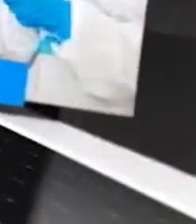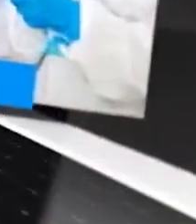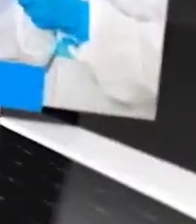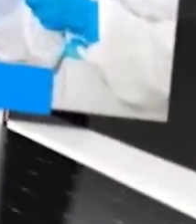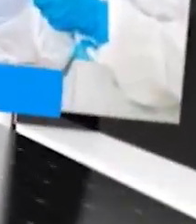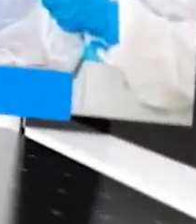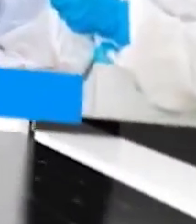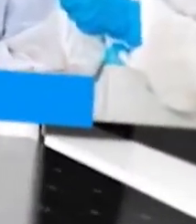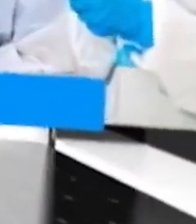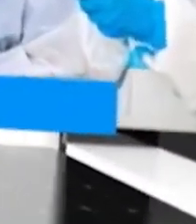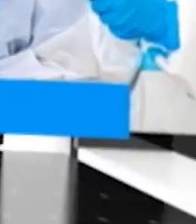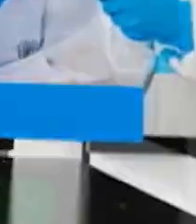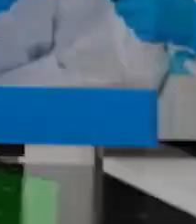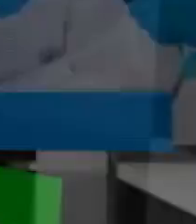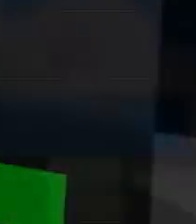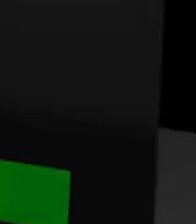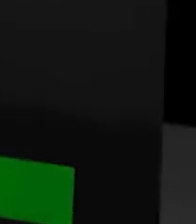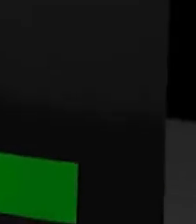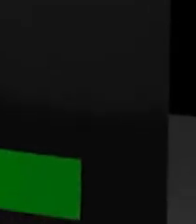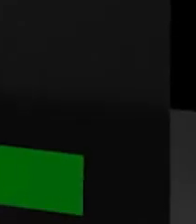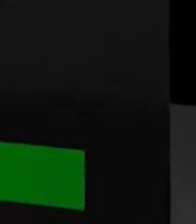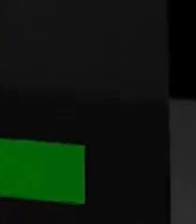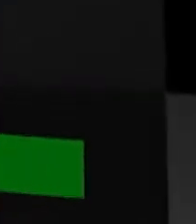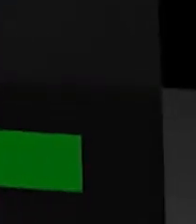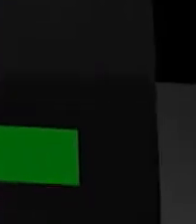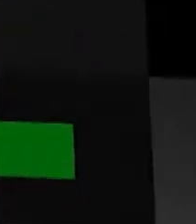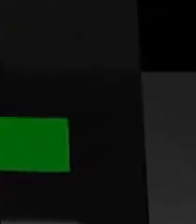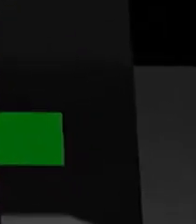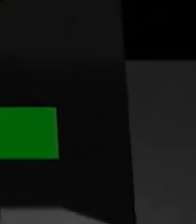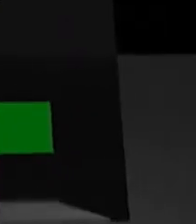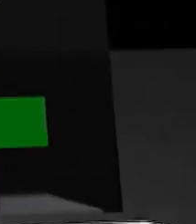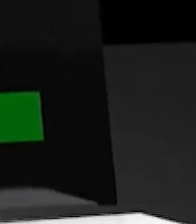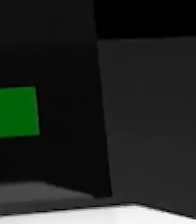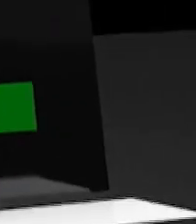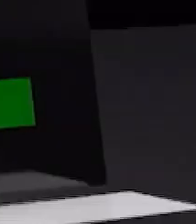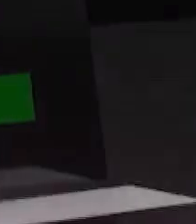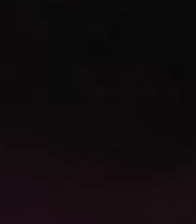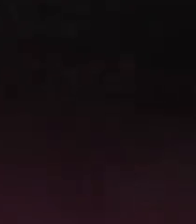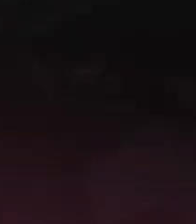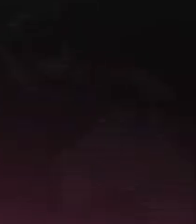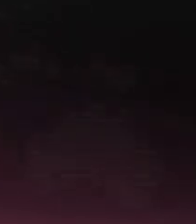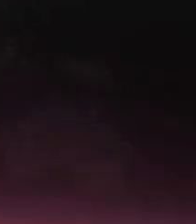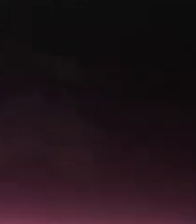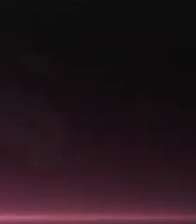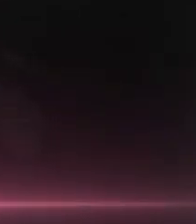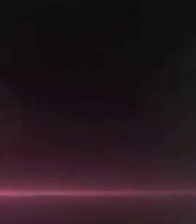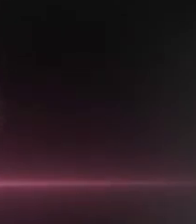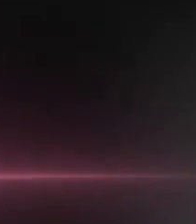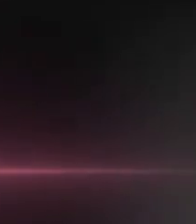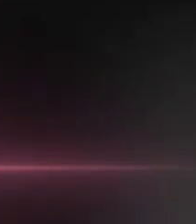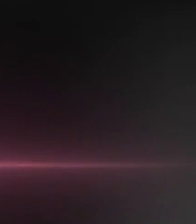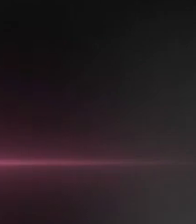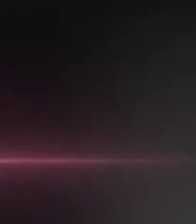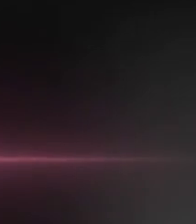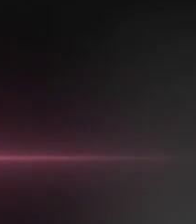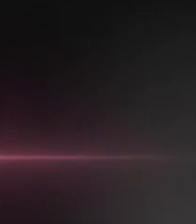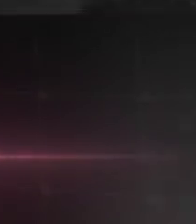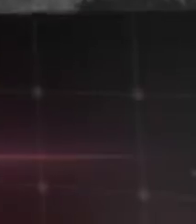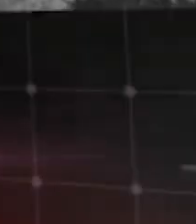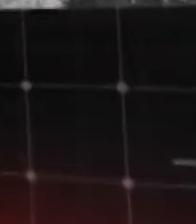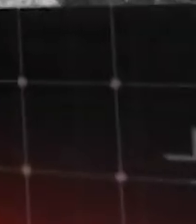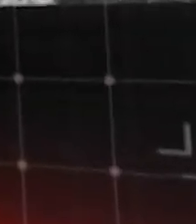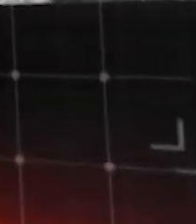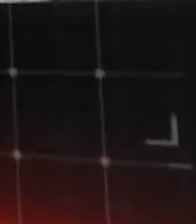Un viaje por 200 años de historia, donde se entremezclan sociedad, política y economía. Diálogos del